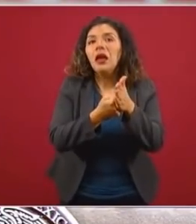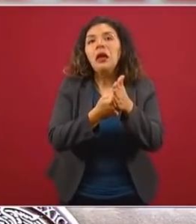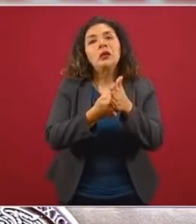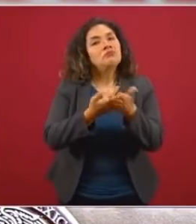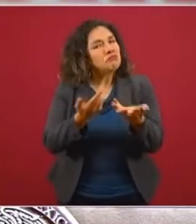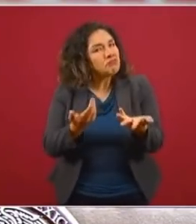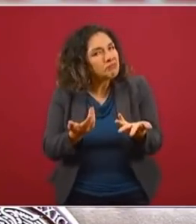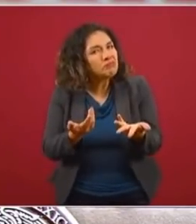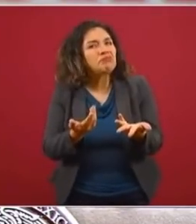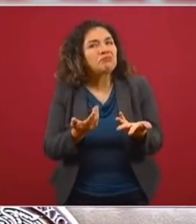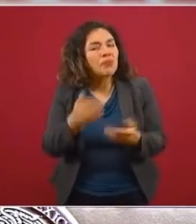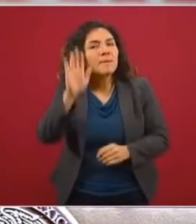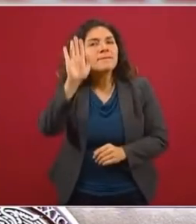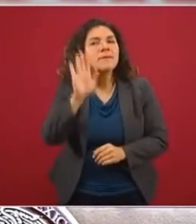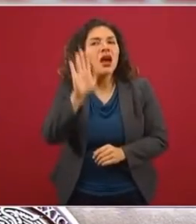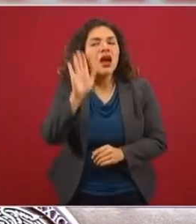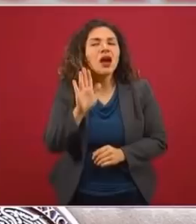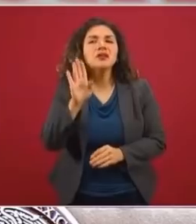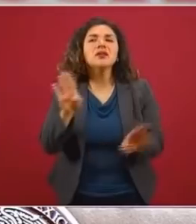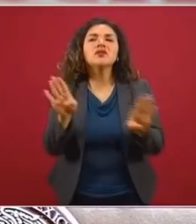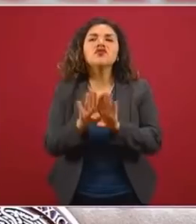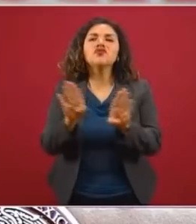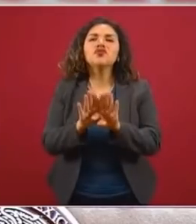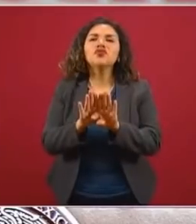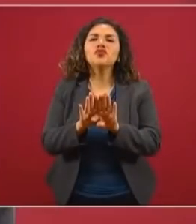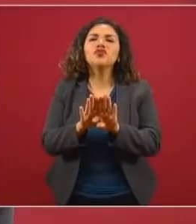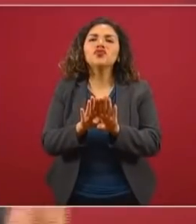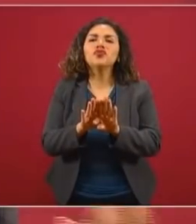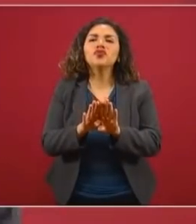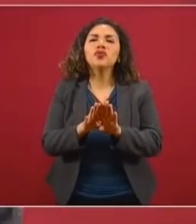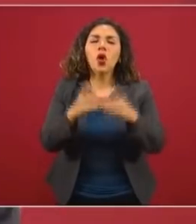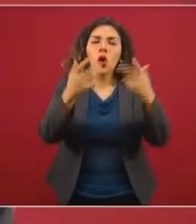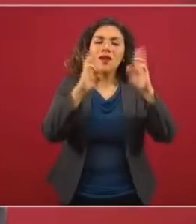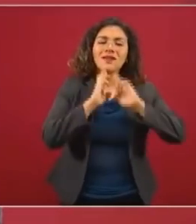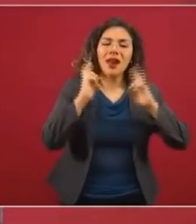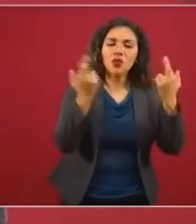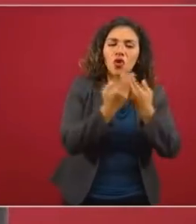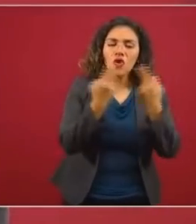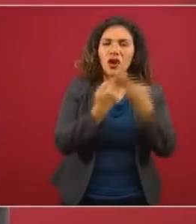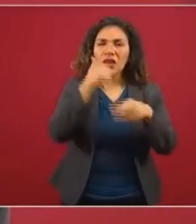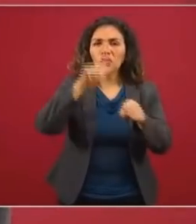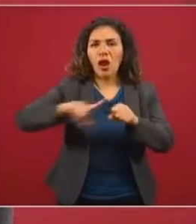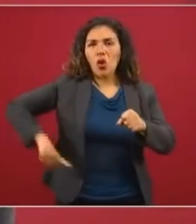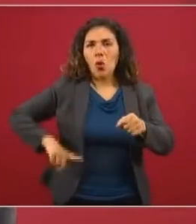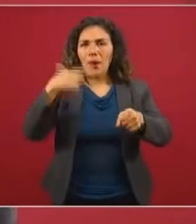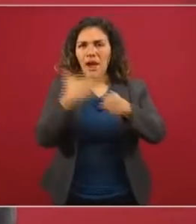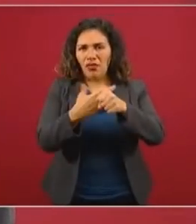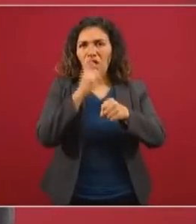fuera del consenso de la Conferencia Nacional de Gobernadores, que representa a los 32